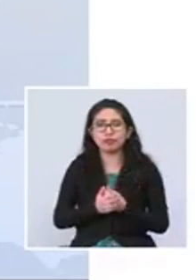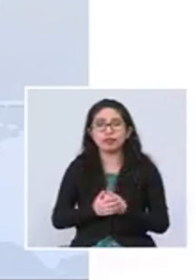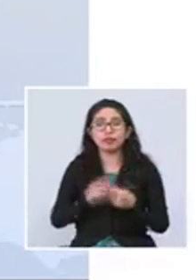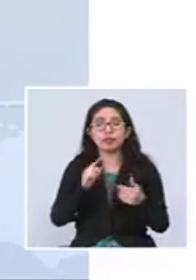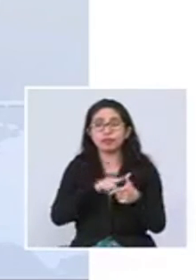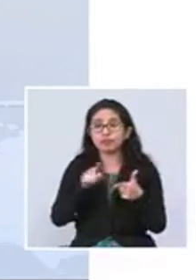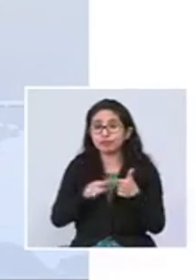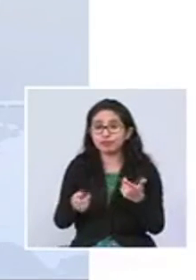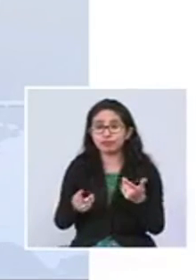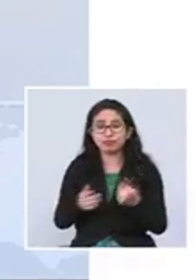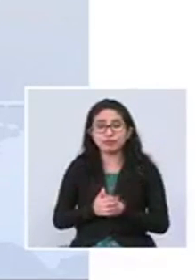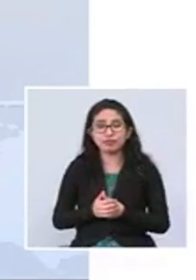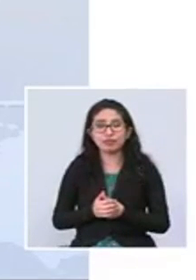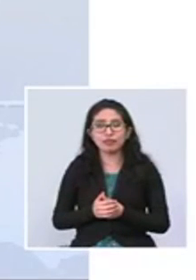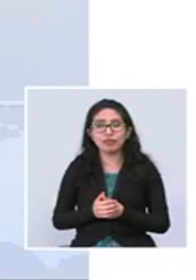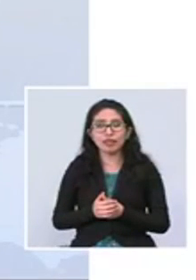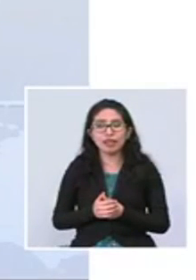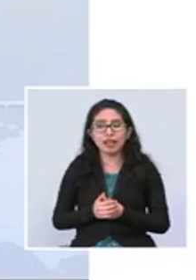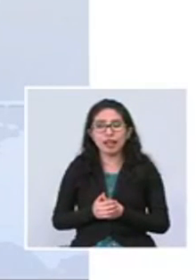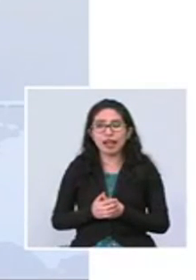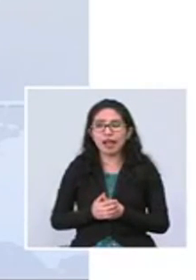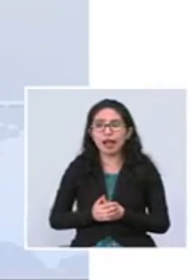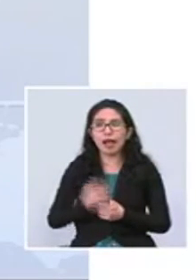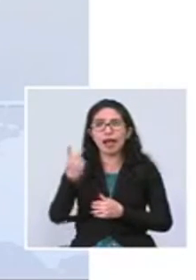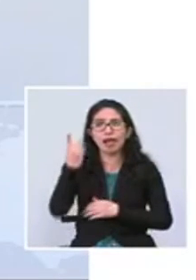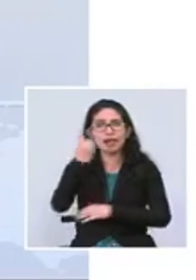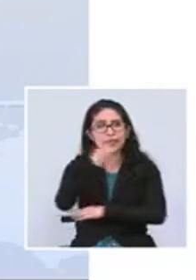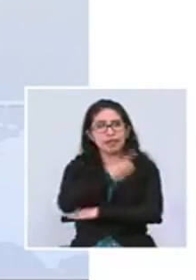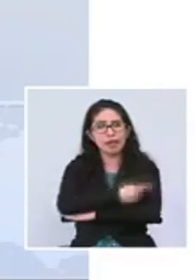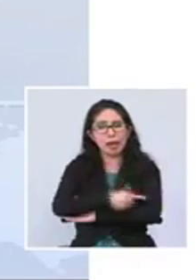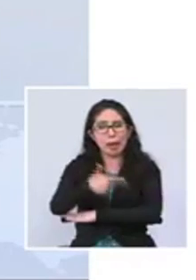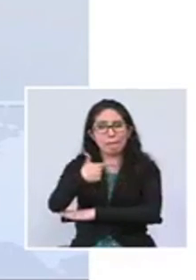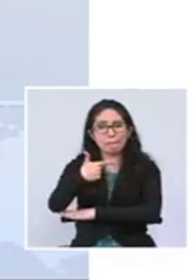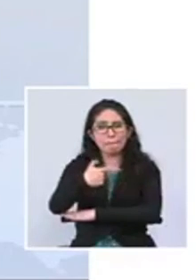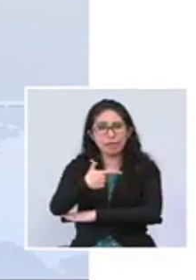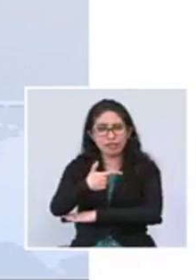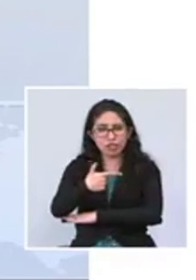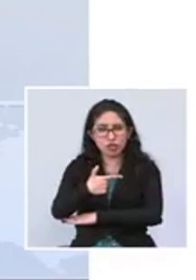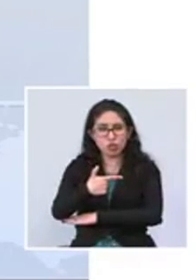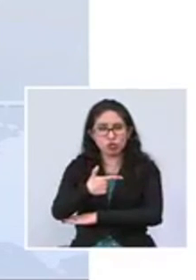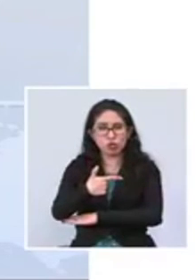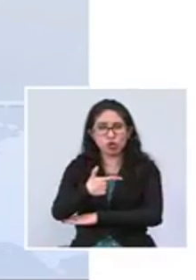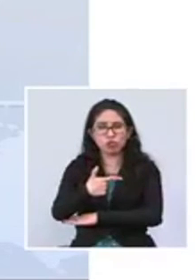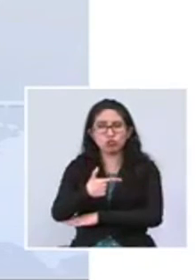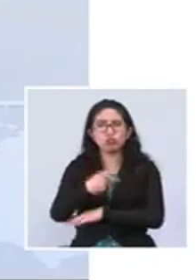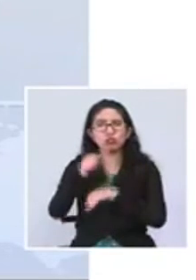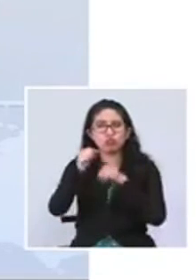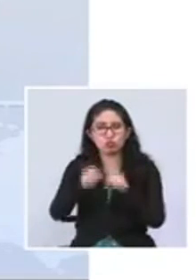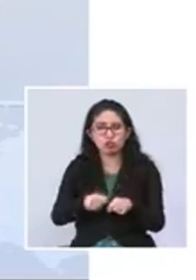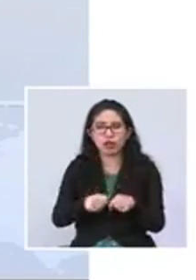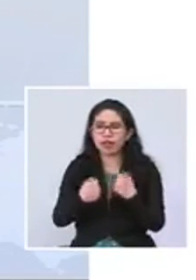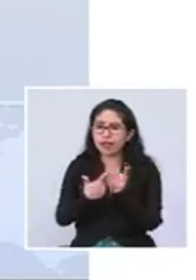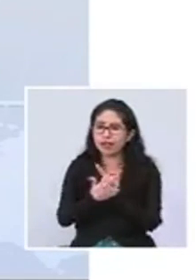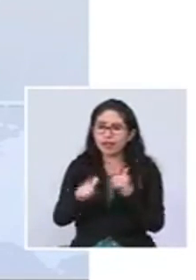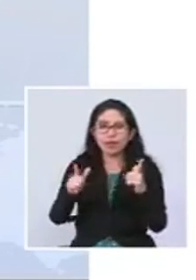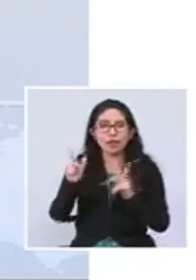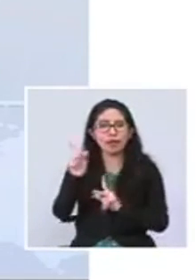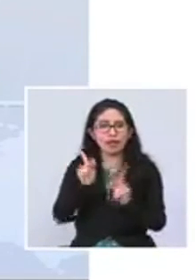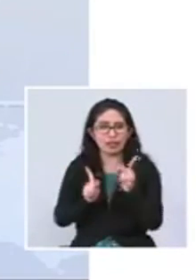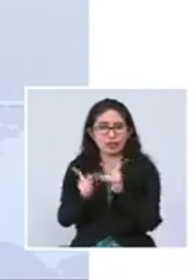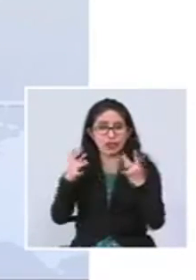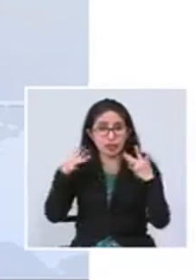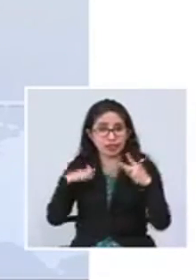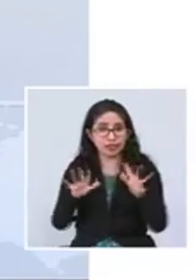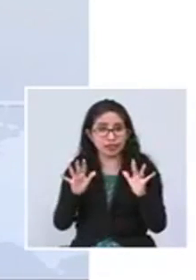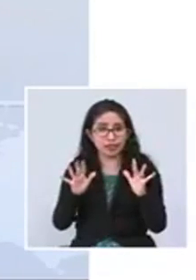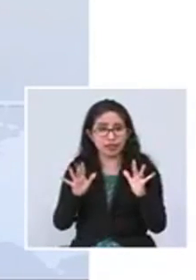por eso que a partir del día 21, que es el periodo máximo de transmisión, se puede dar de alta a los pacientes y